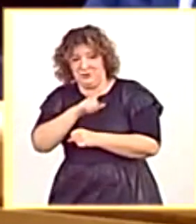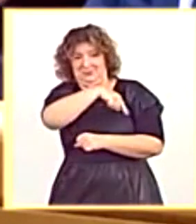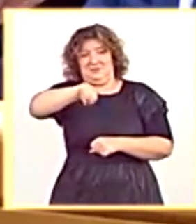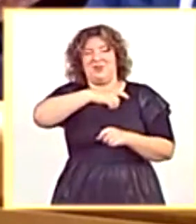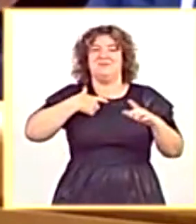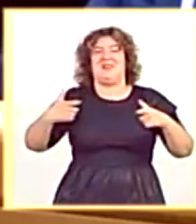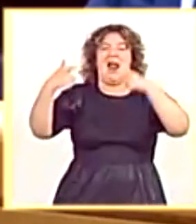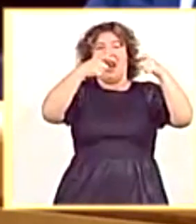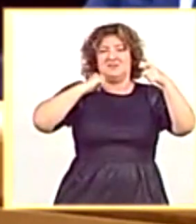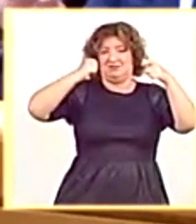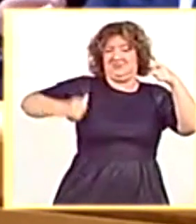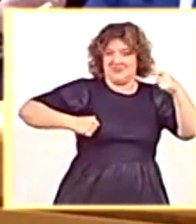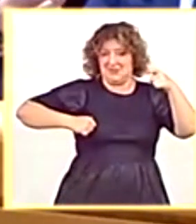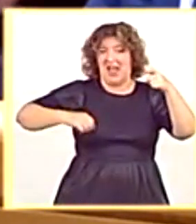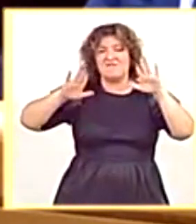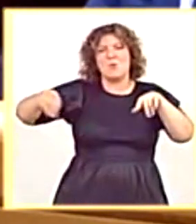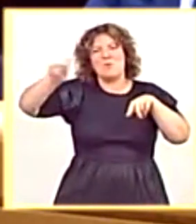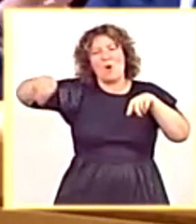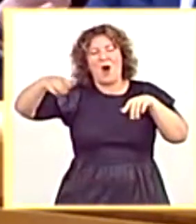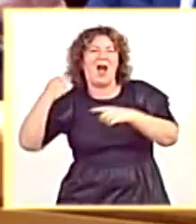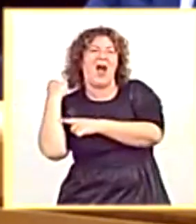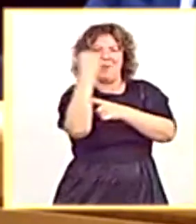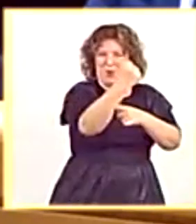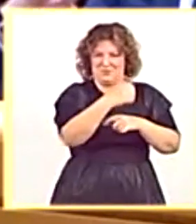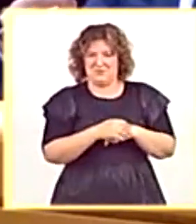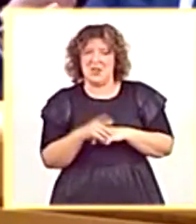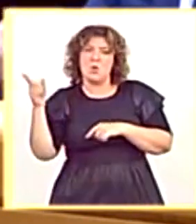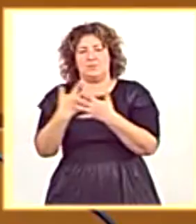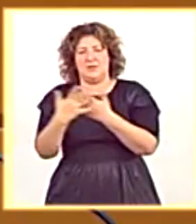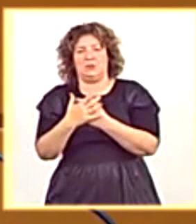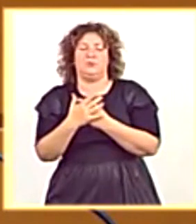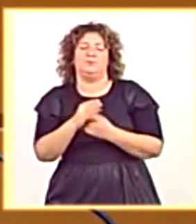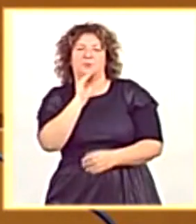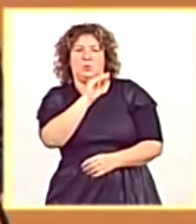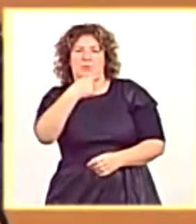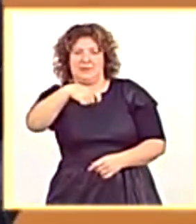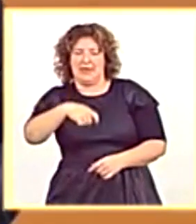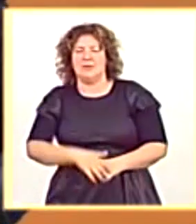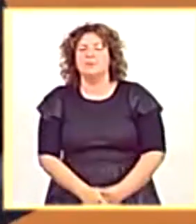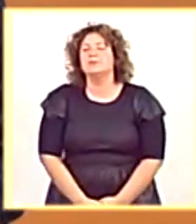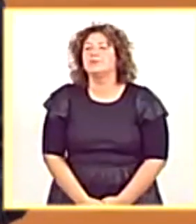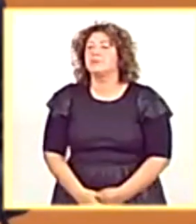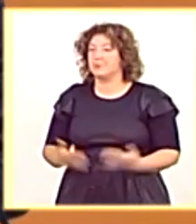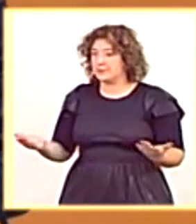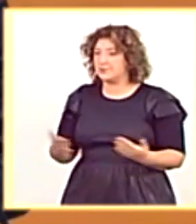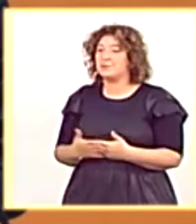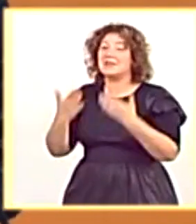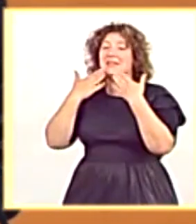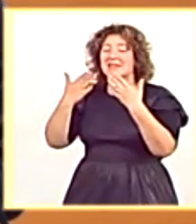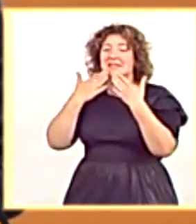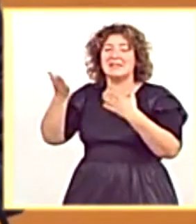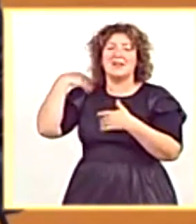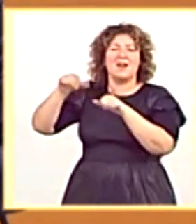Sánchez defiende a Maglaska frente a las peticiones de cese del PP y Vox. Gracias, Presidenta. En relación a